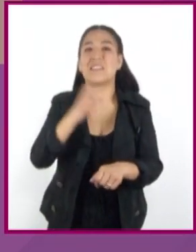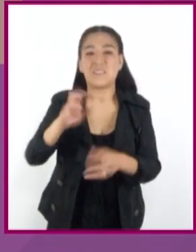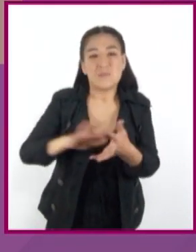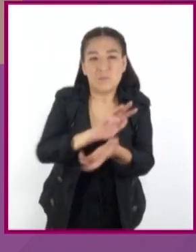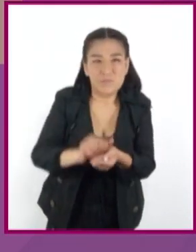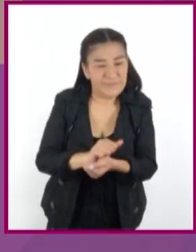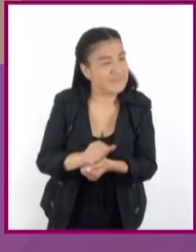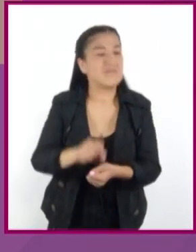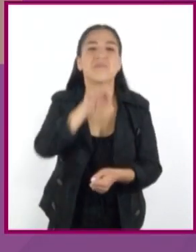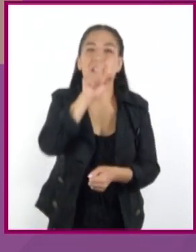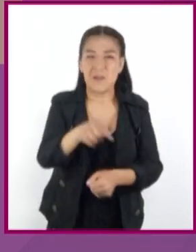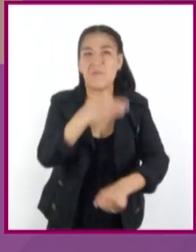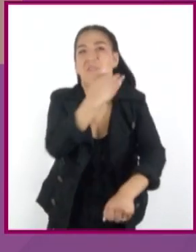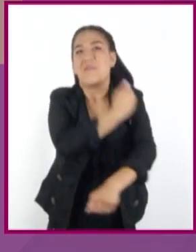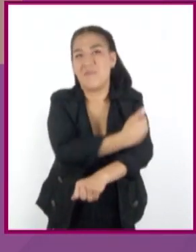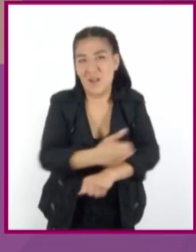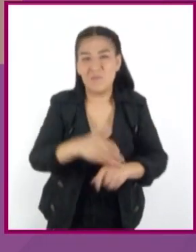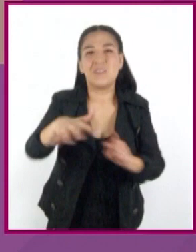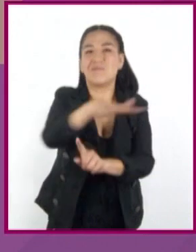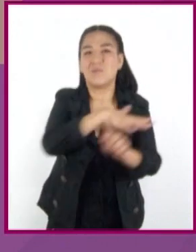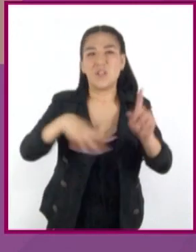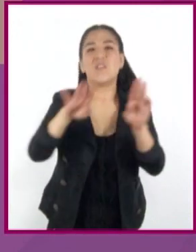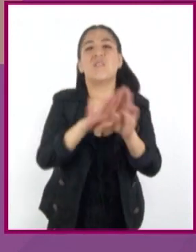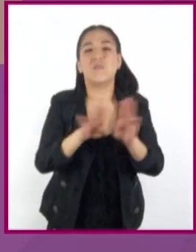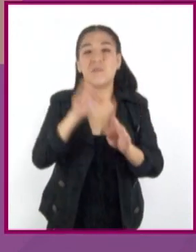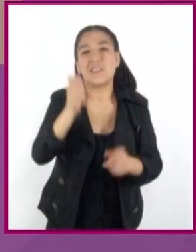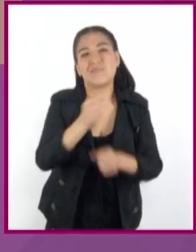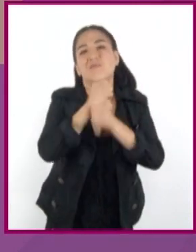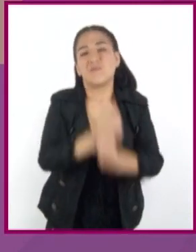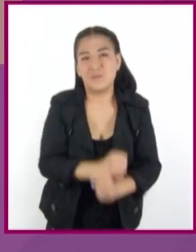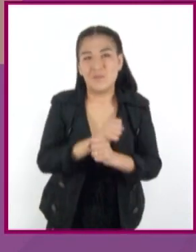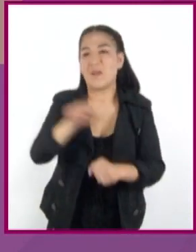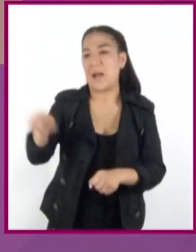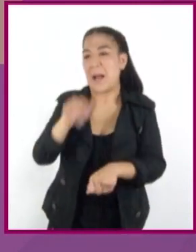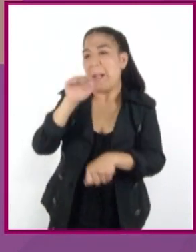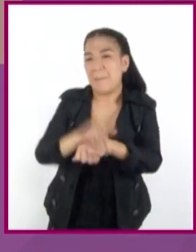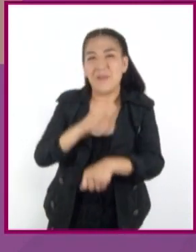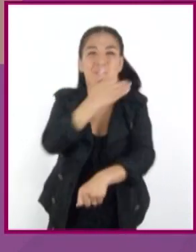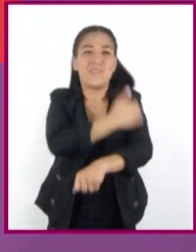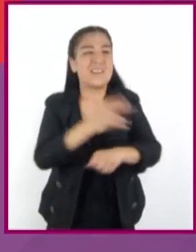social y familiar, causando un gran sufrimiento a sus amigos y familiares.